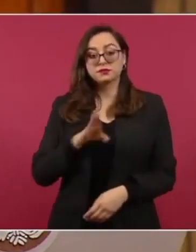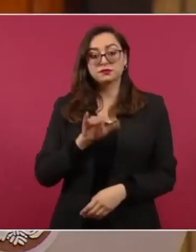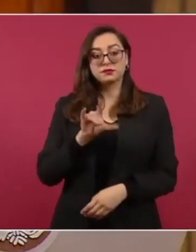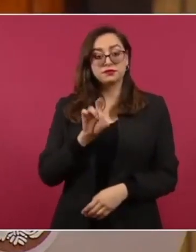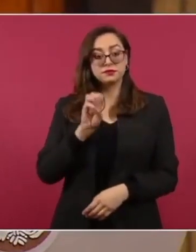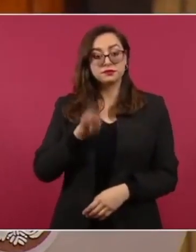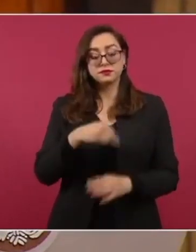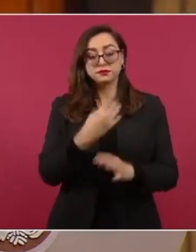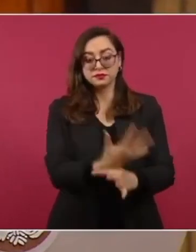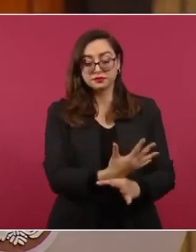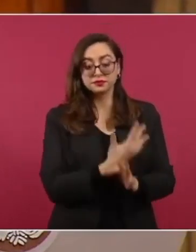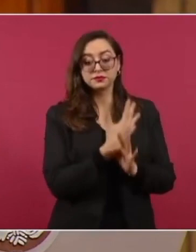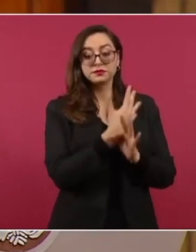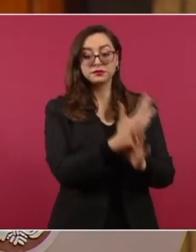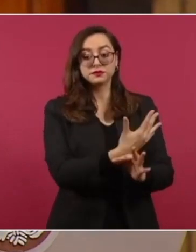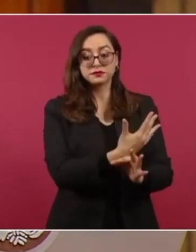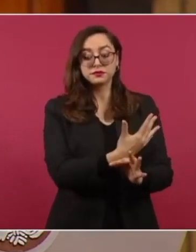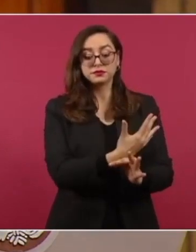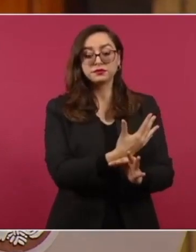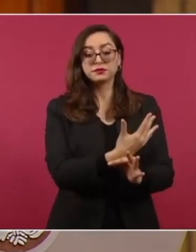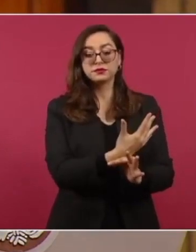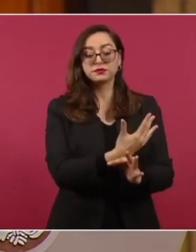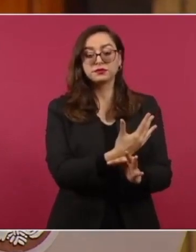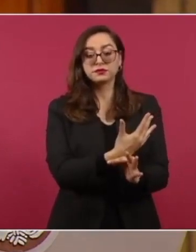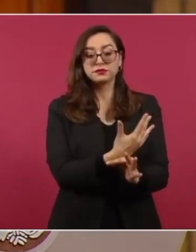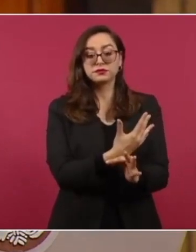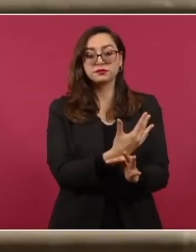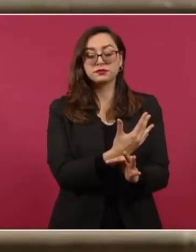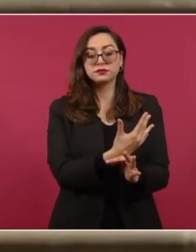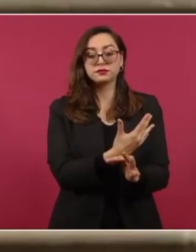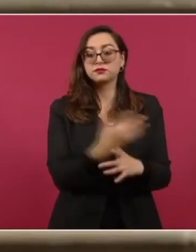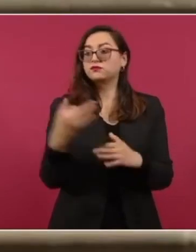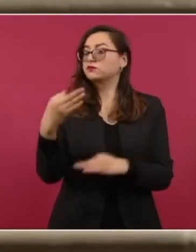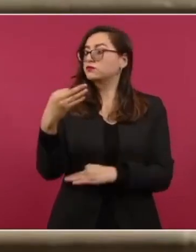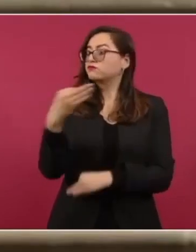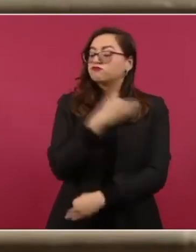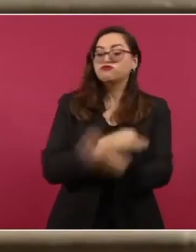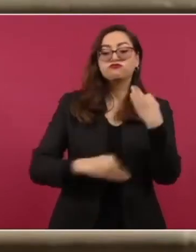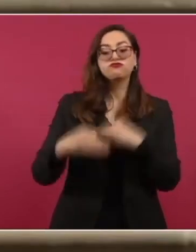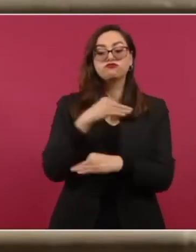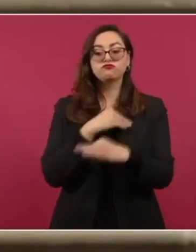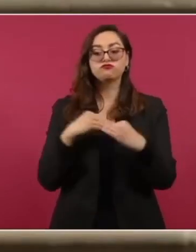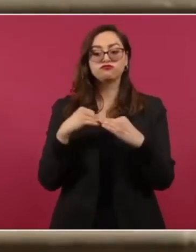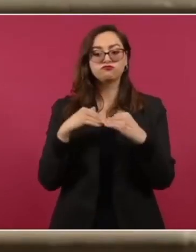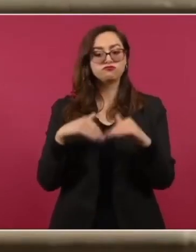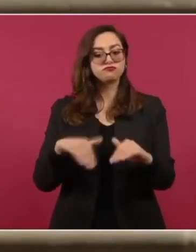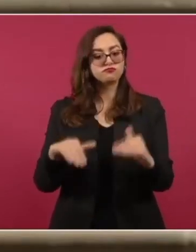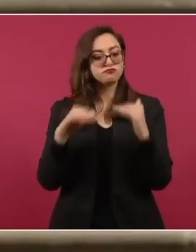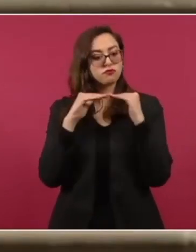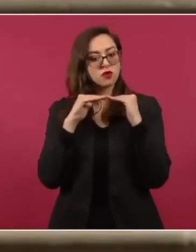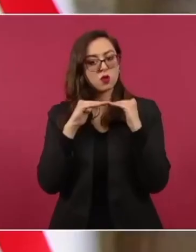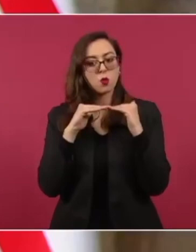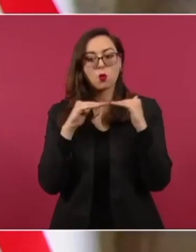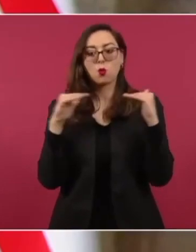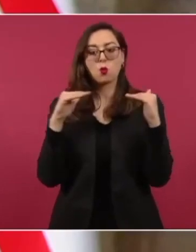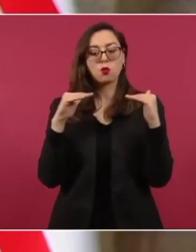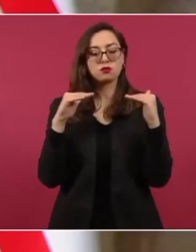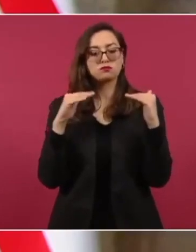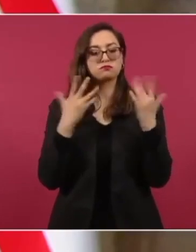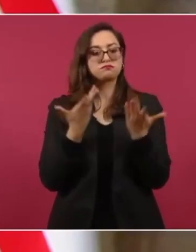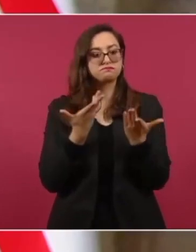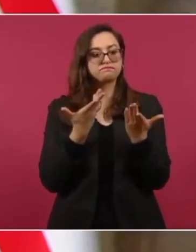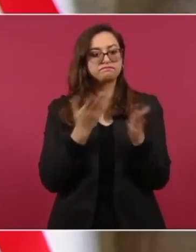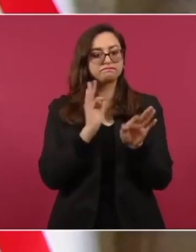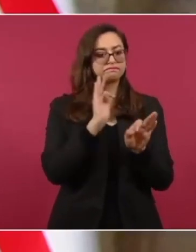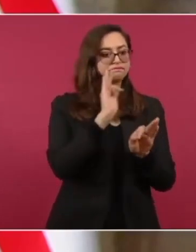que en un pie de igualdad nos tratemos